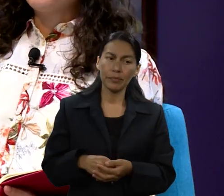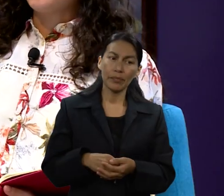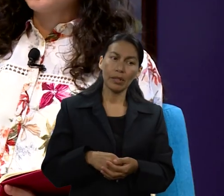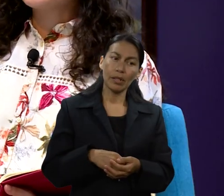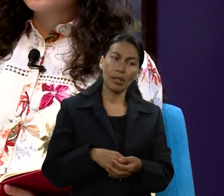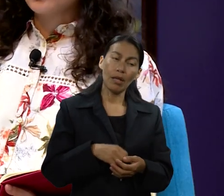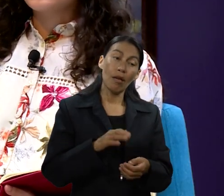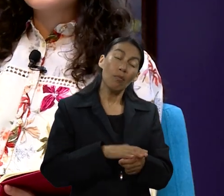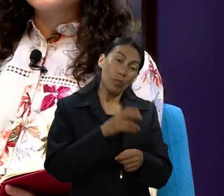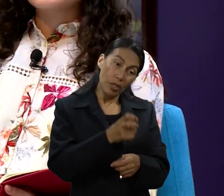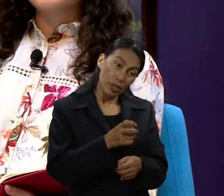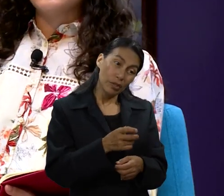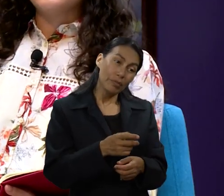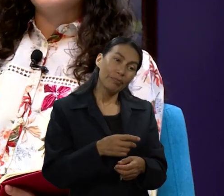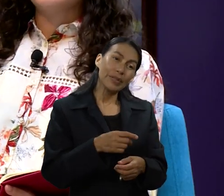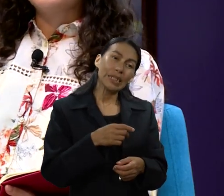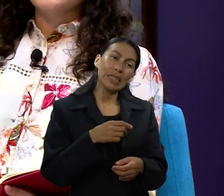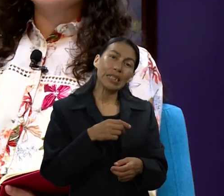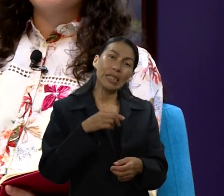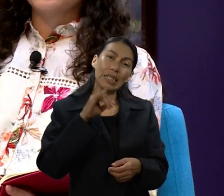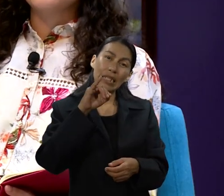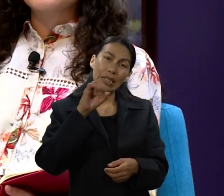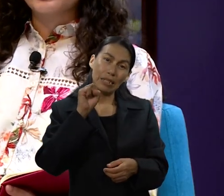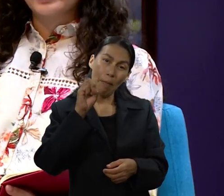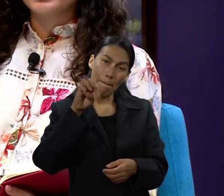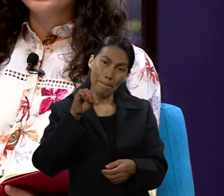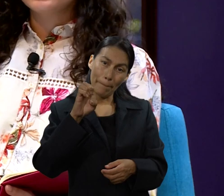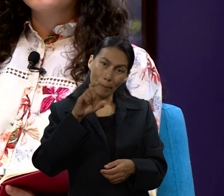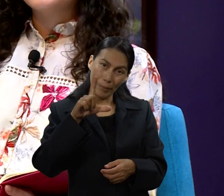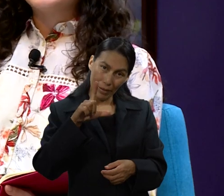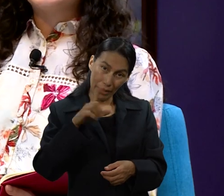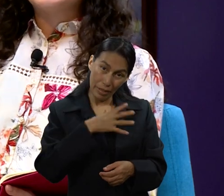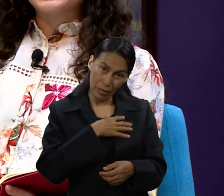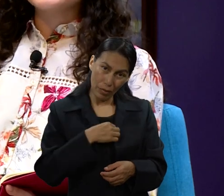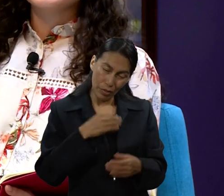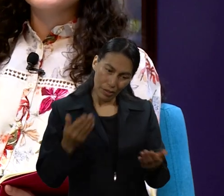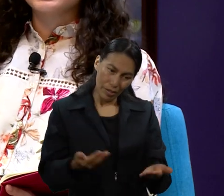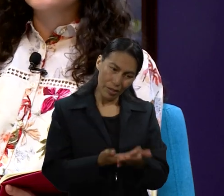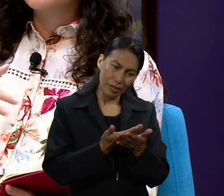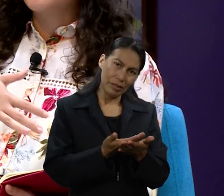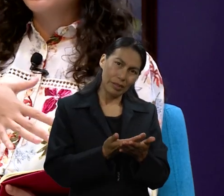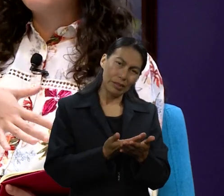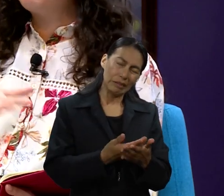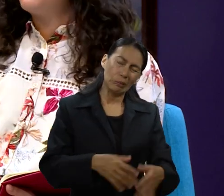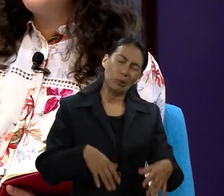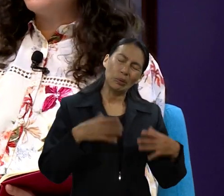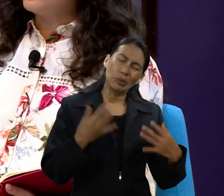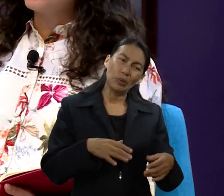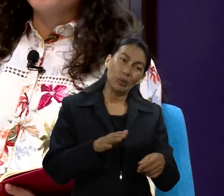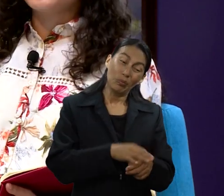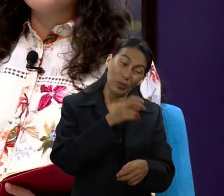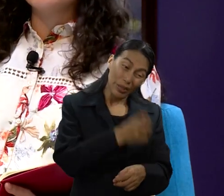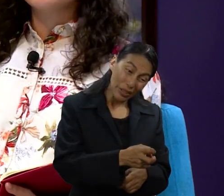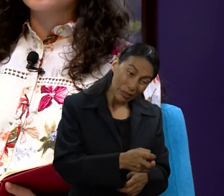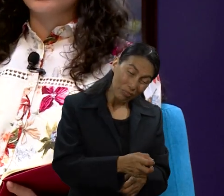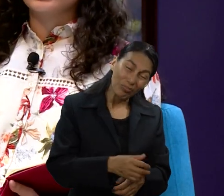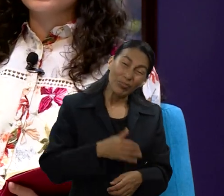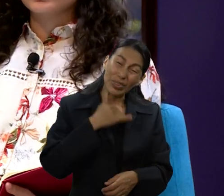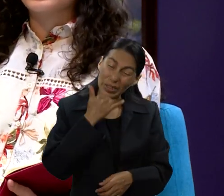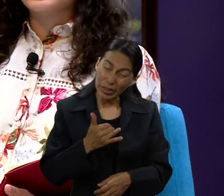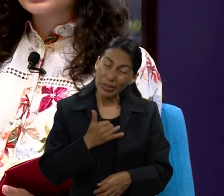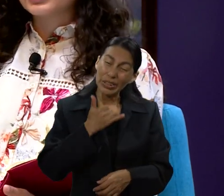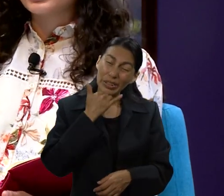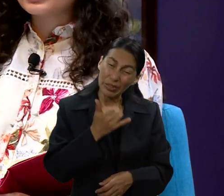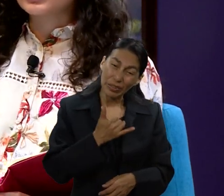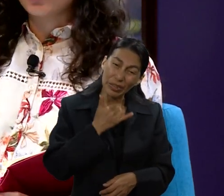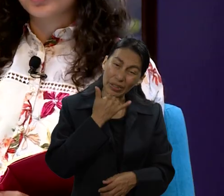Y por ese error es que sale, nace, perdón, Ismael, y gracias a eso cometen muchos errores.